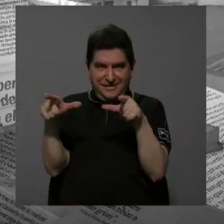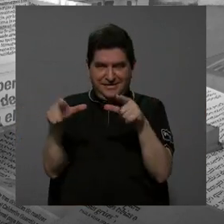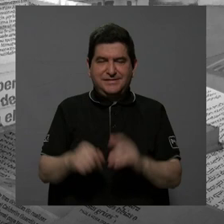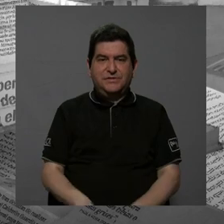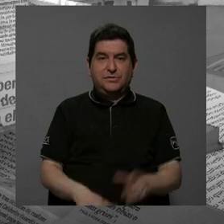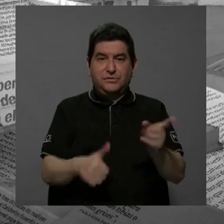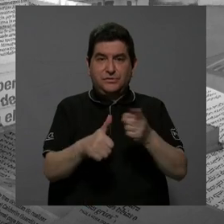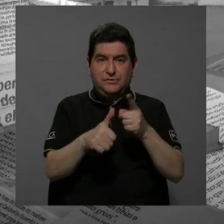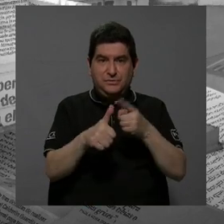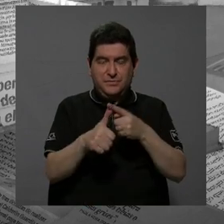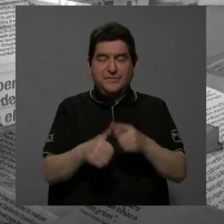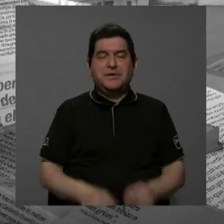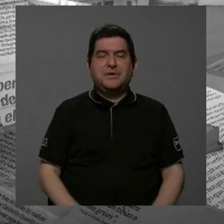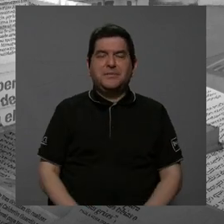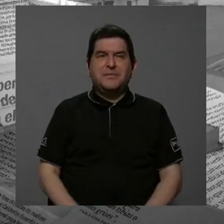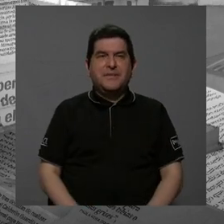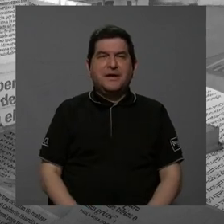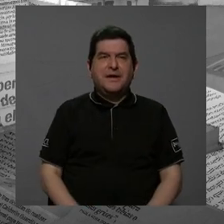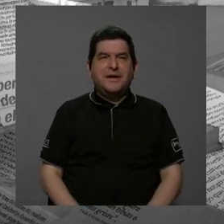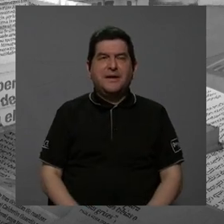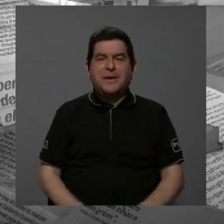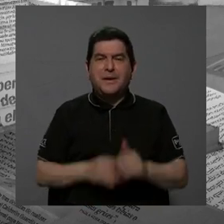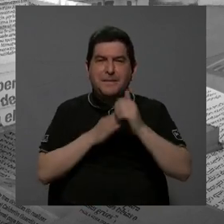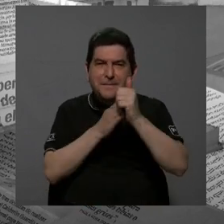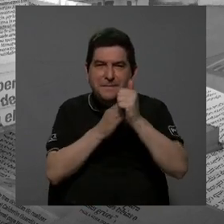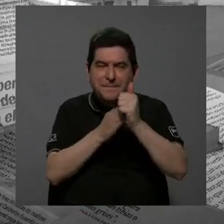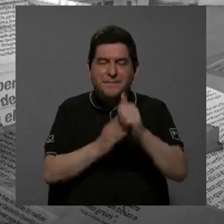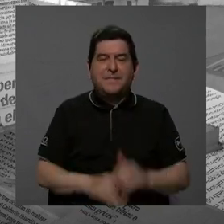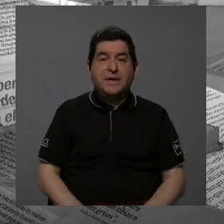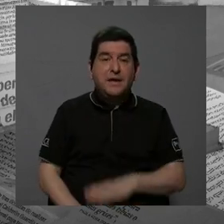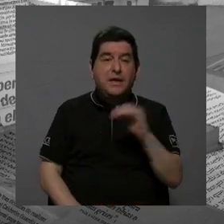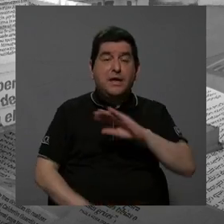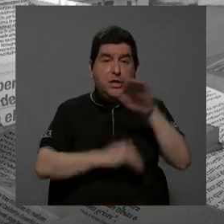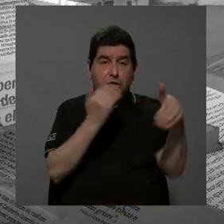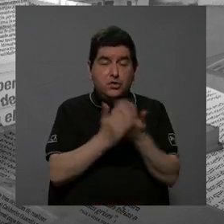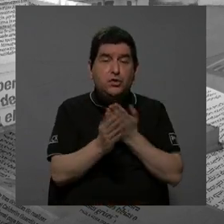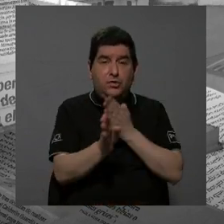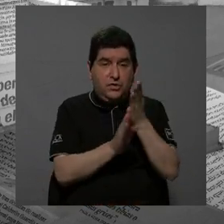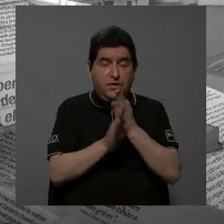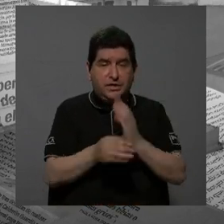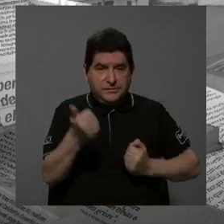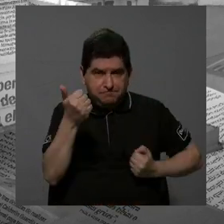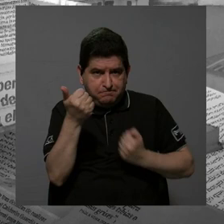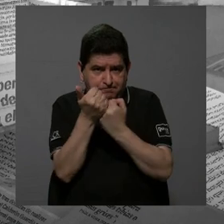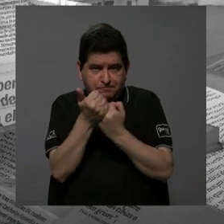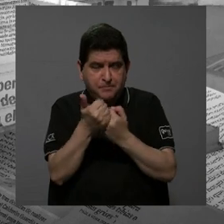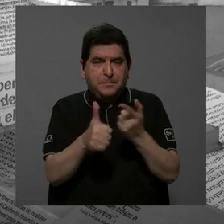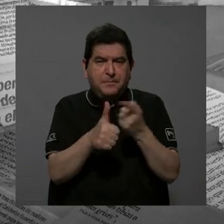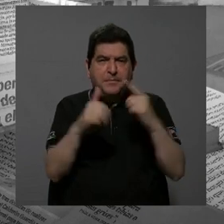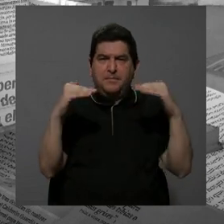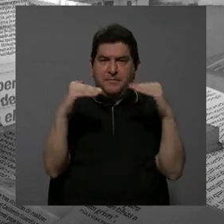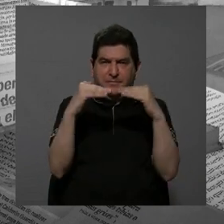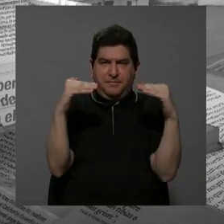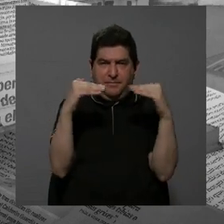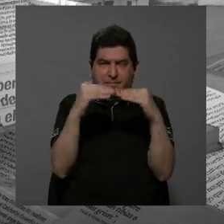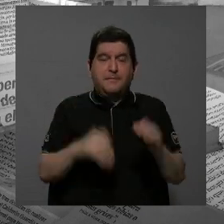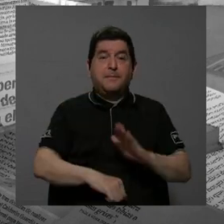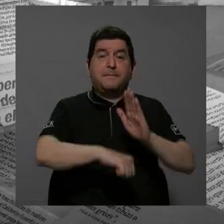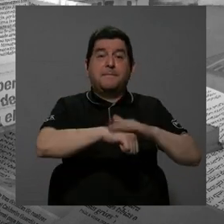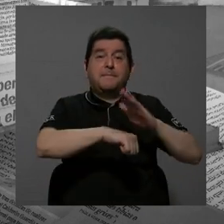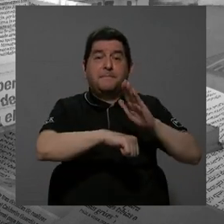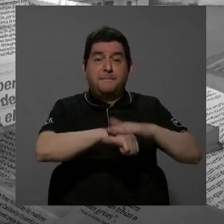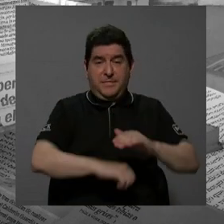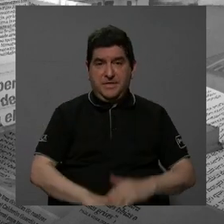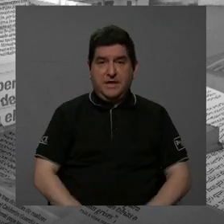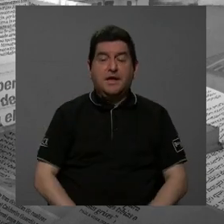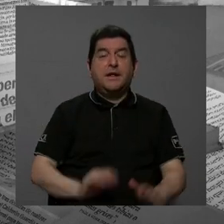ser un primer piloto y creemos que todas las carreras prácticamente tendrían que reforzar estos primeros niveles que permitan